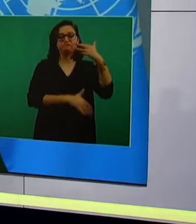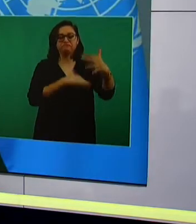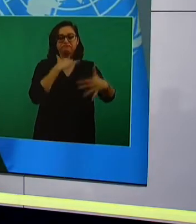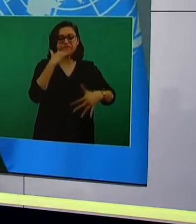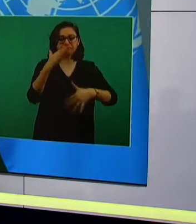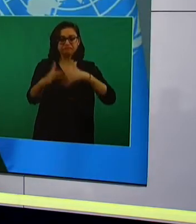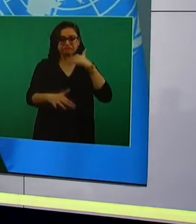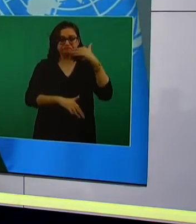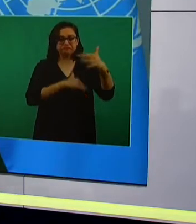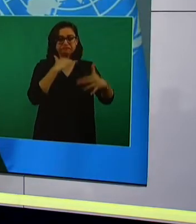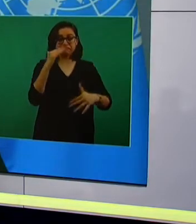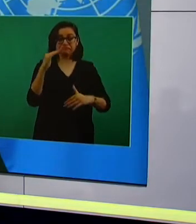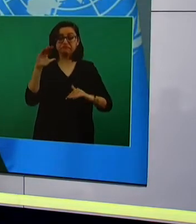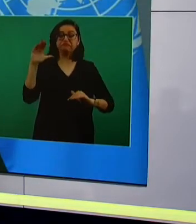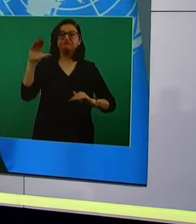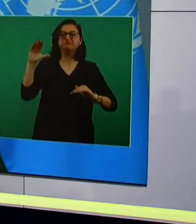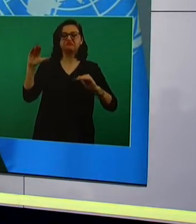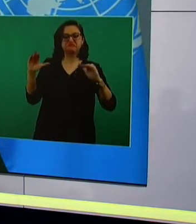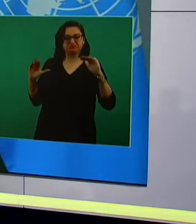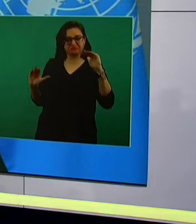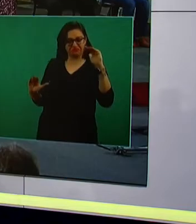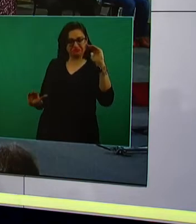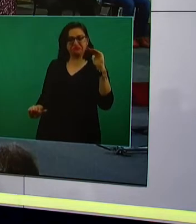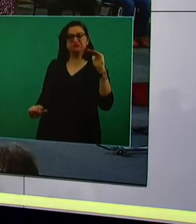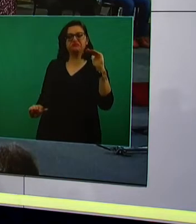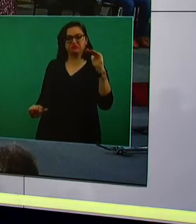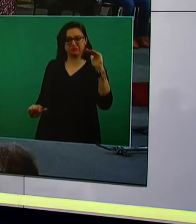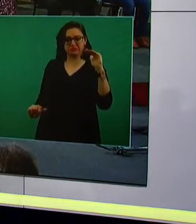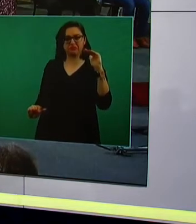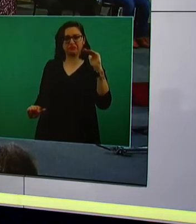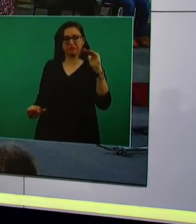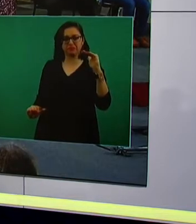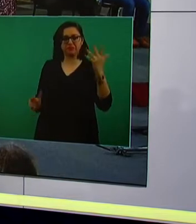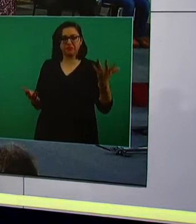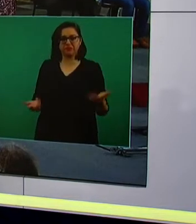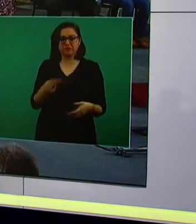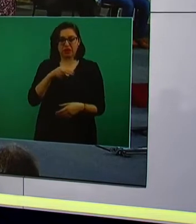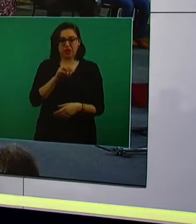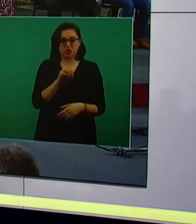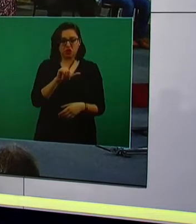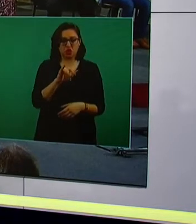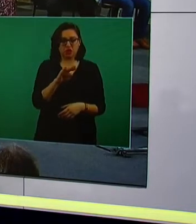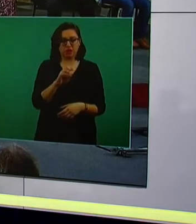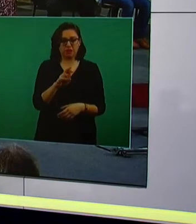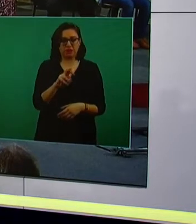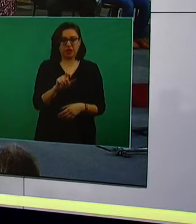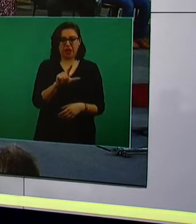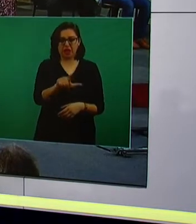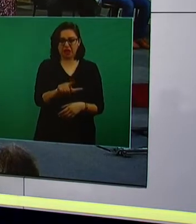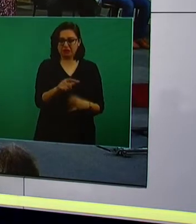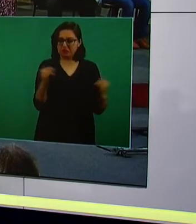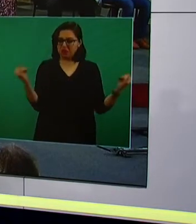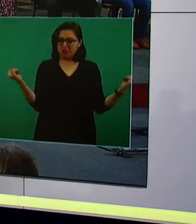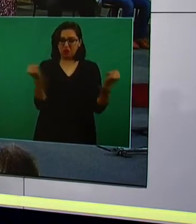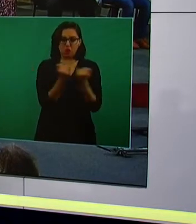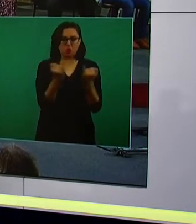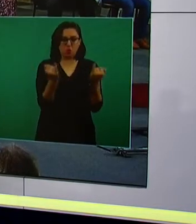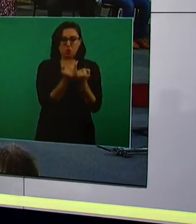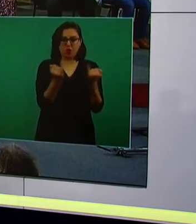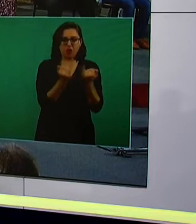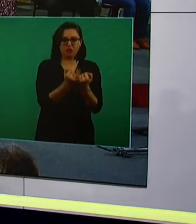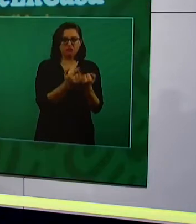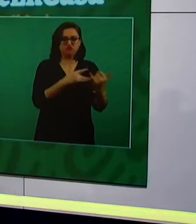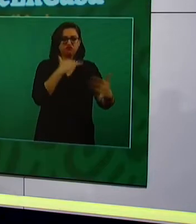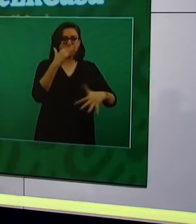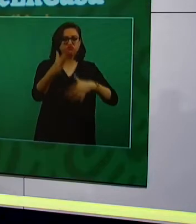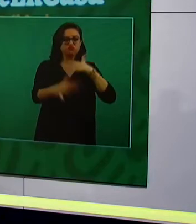dedicado a la igualdad de género y la defensa de los derechos de las mujeres en el mundo. El secretario general de las Naciones Unidas, Antonio Guterres, informó e inauguró